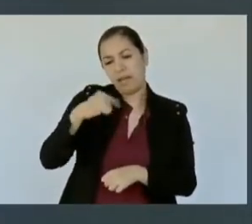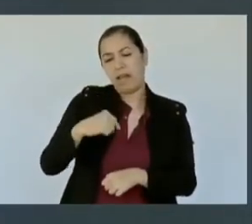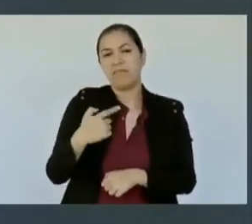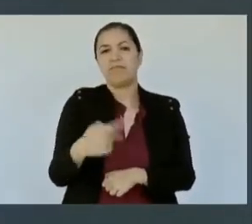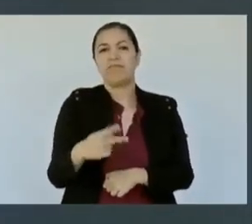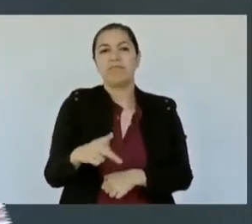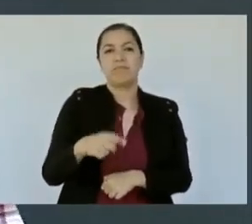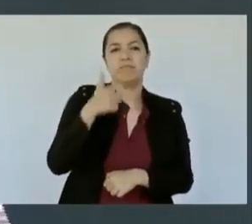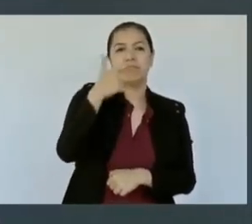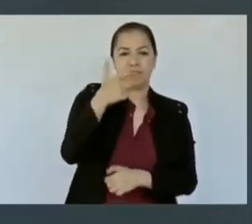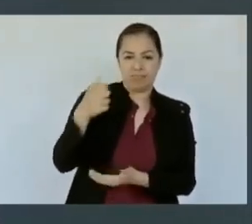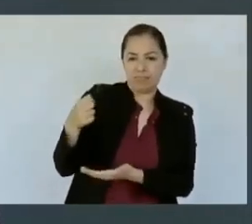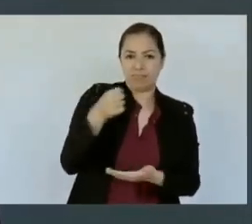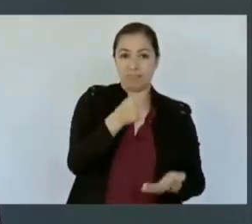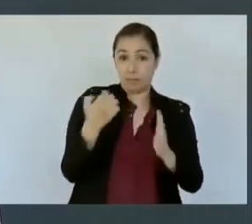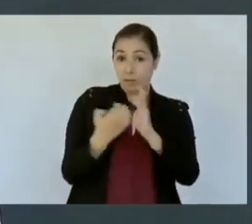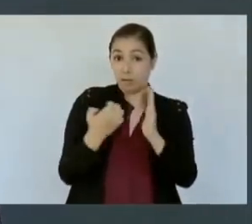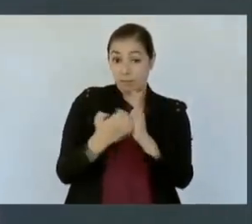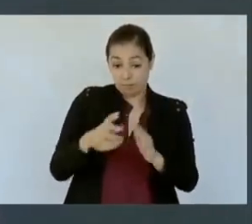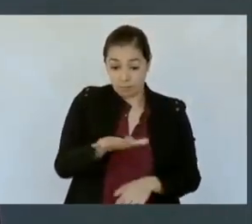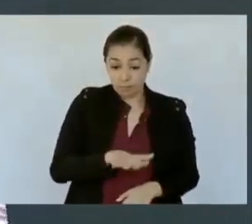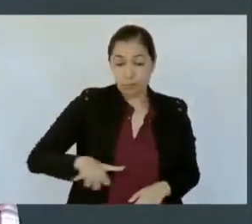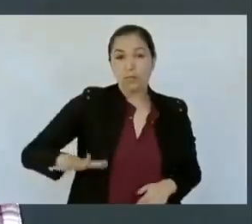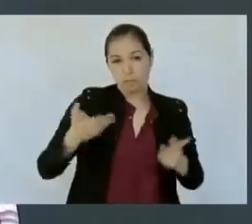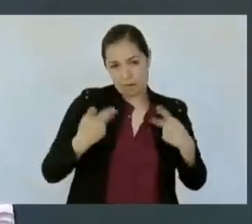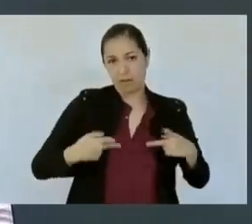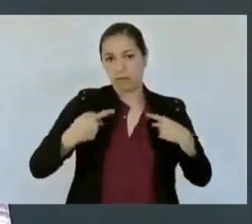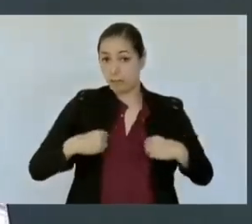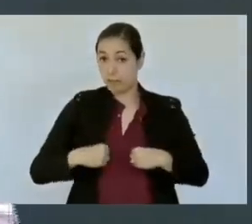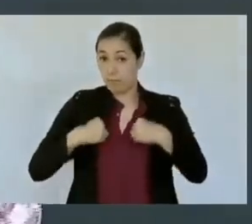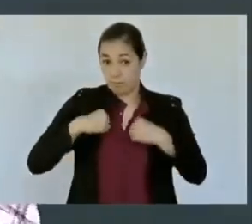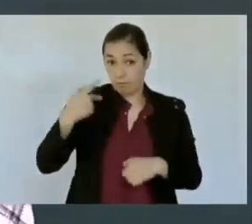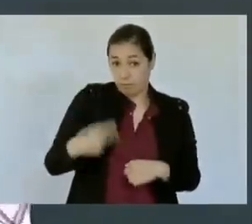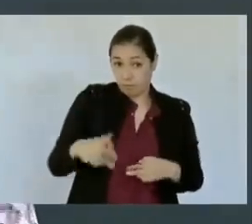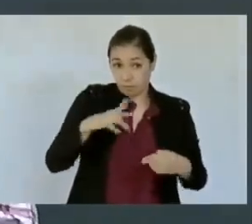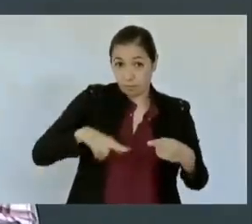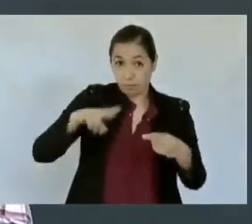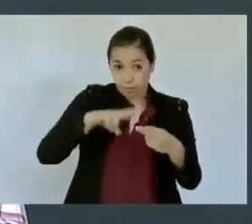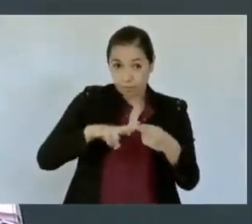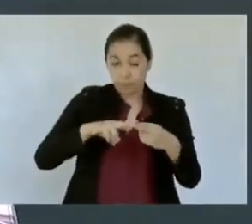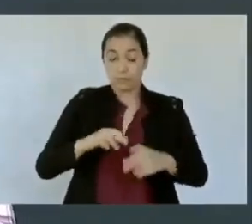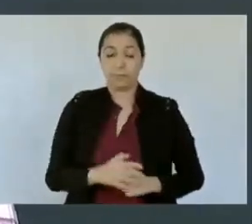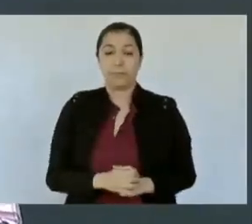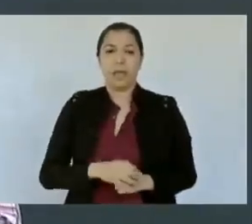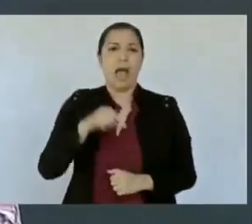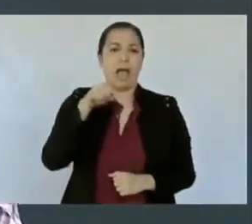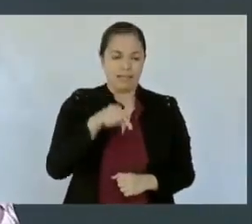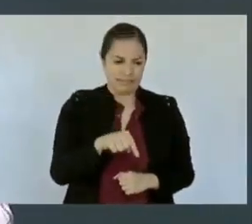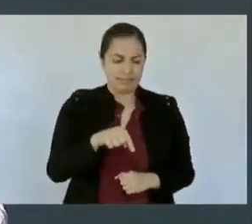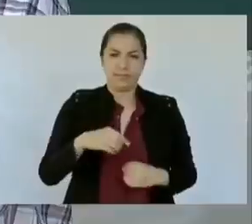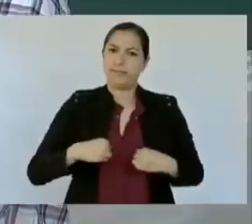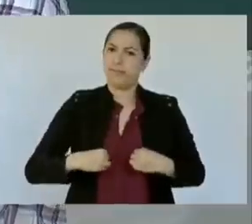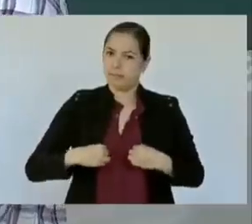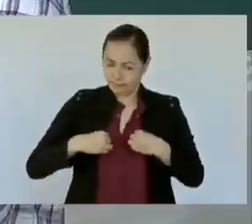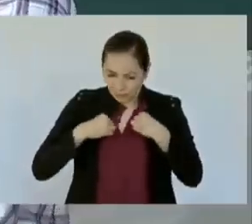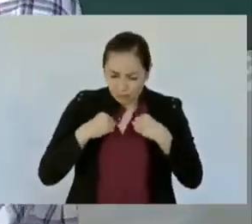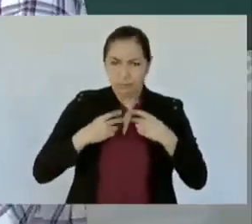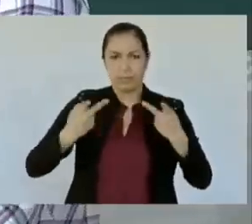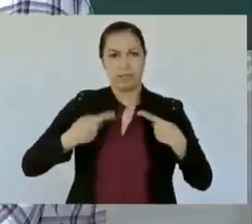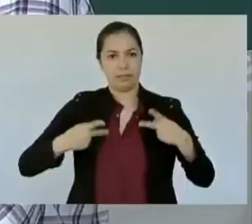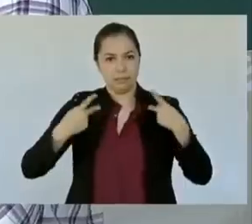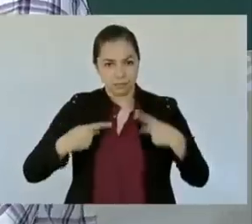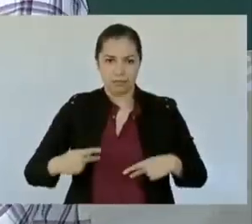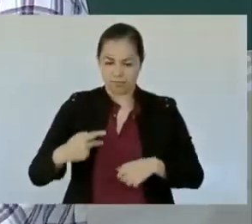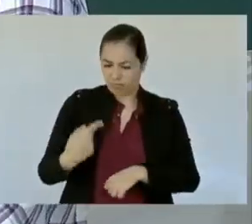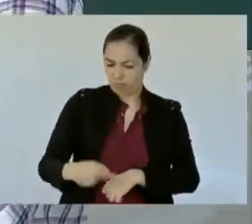economía y para la gente de toda esta región. Ahí viven familiares y amigos de